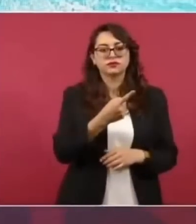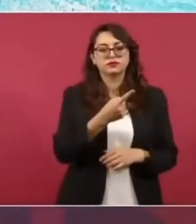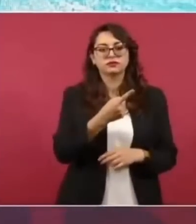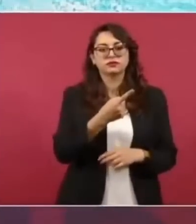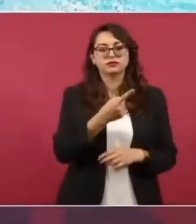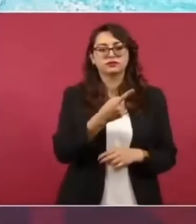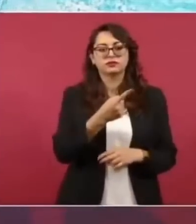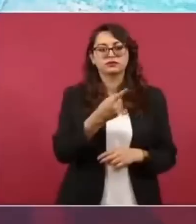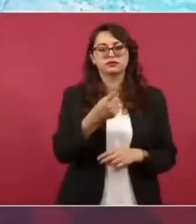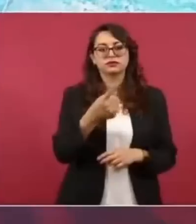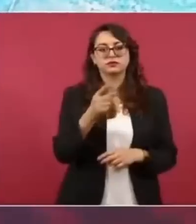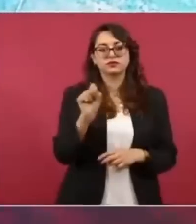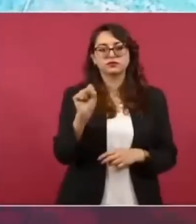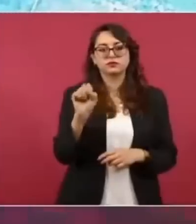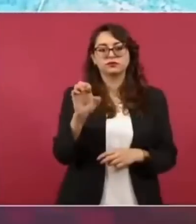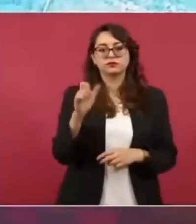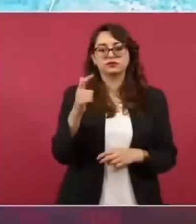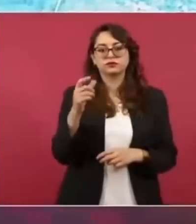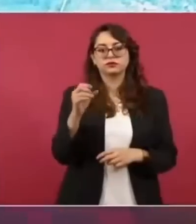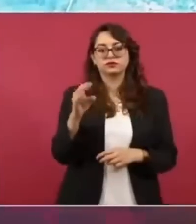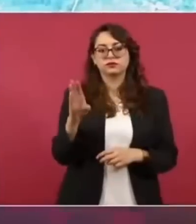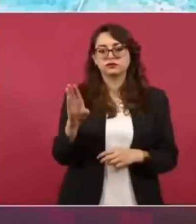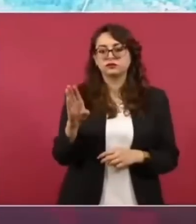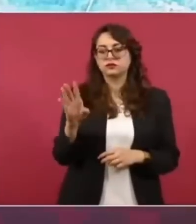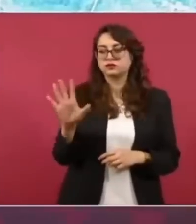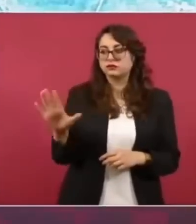al secretario de gobernación no no no no es